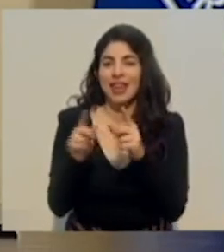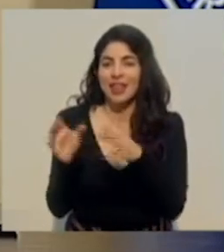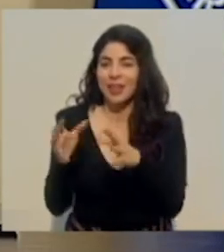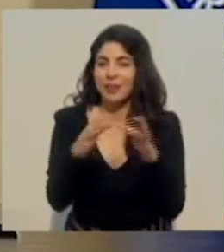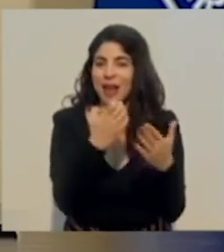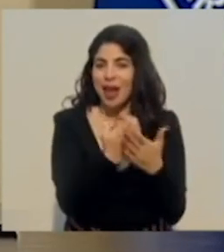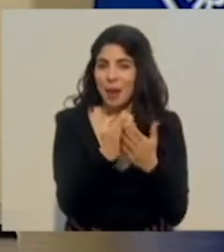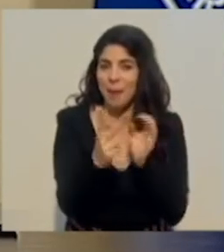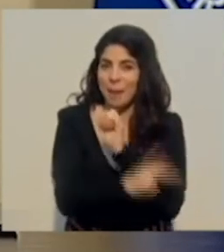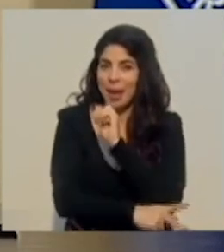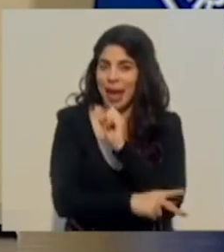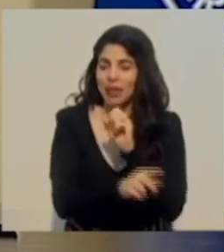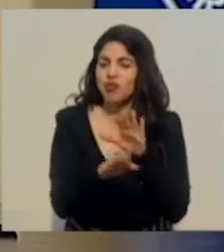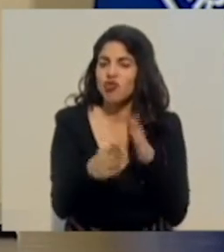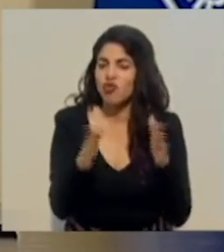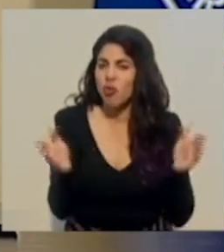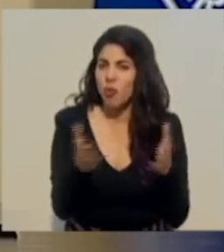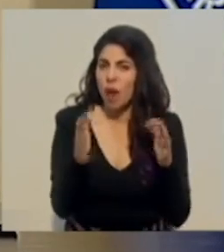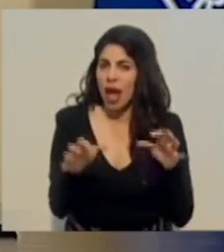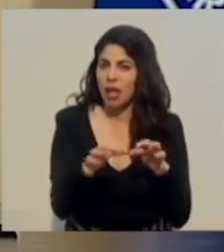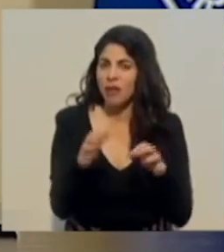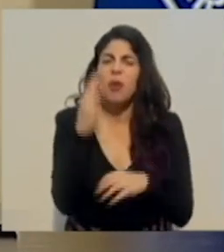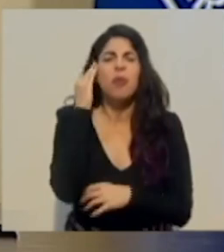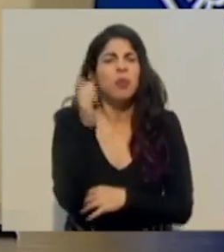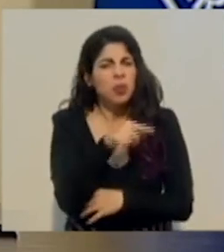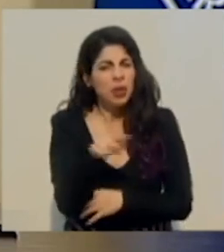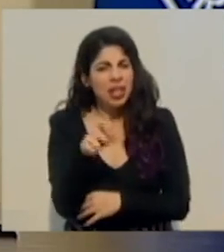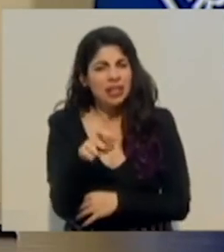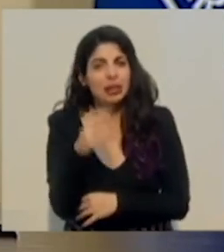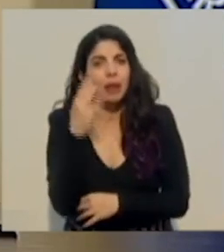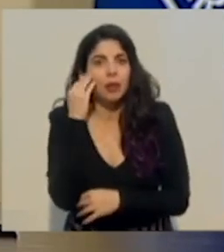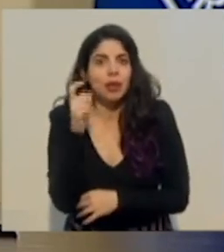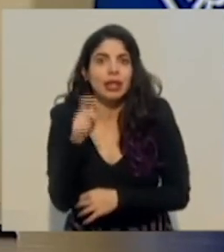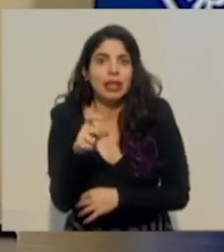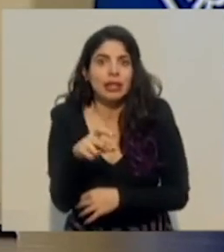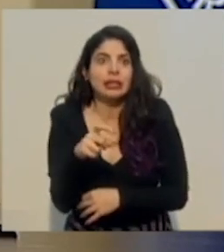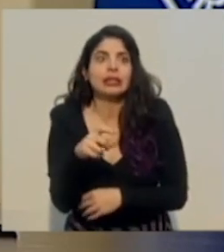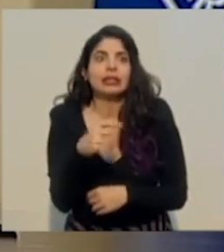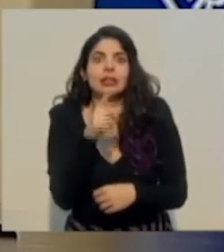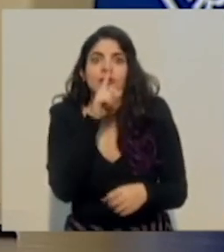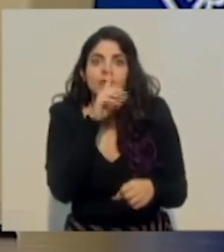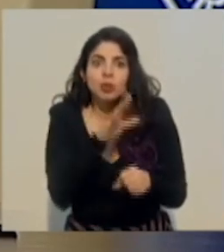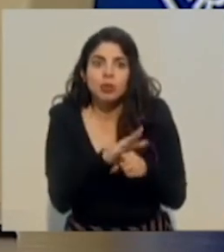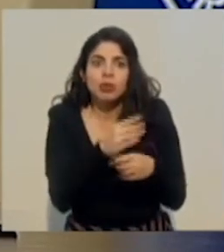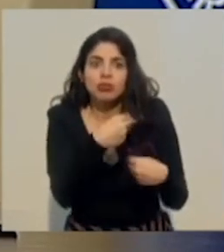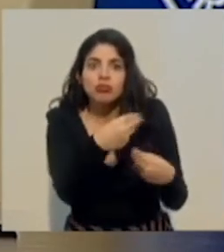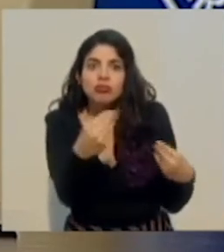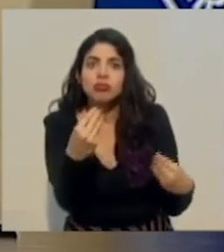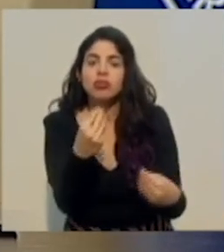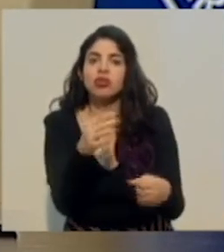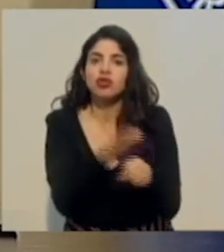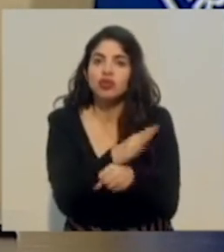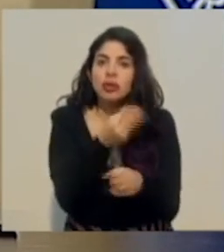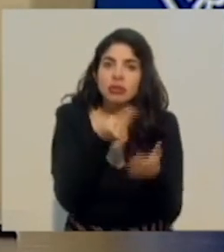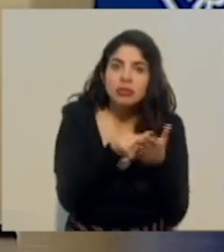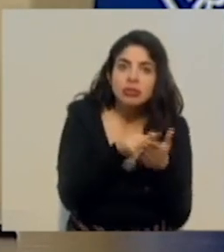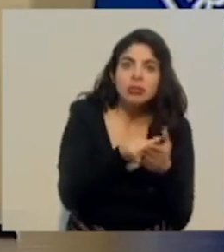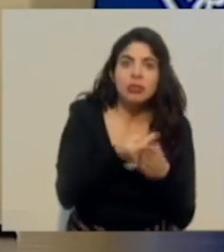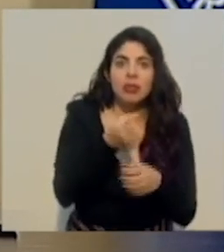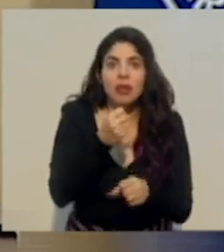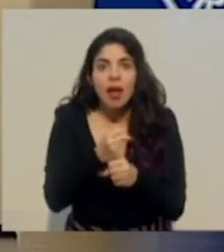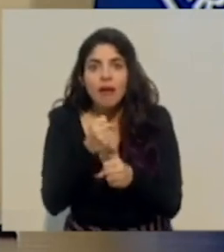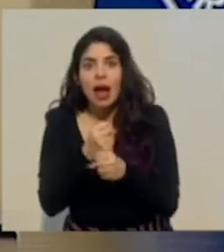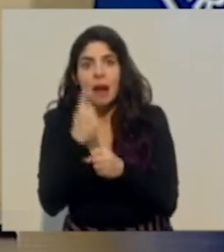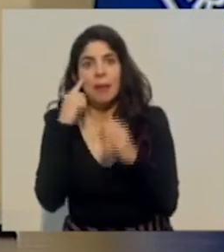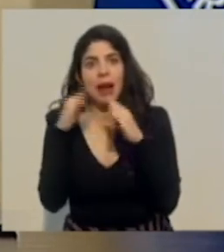por qué? Porque necesitamos garantizar sustento, trabajo y sustento en los hogares de las